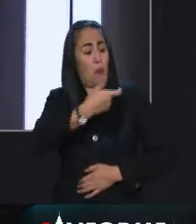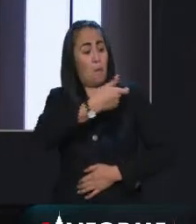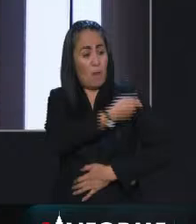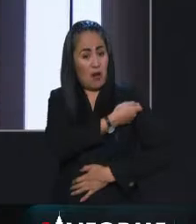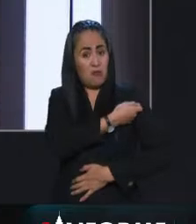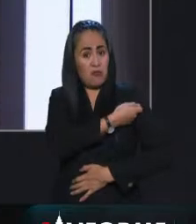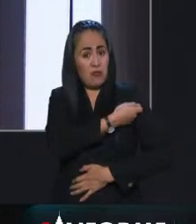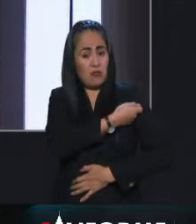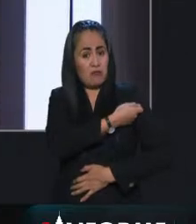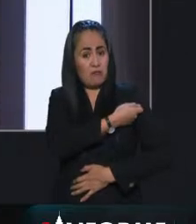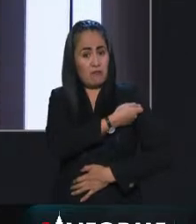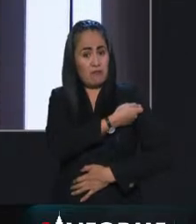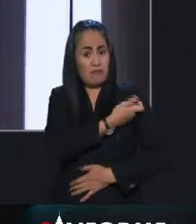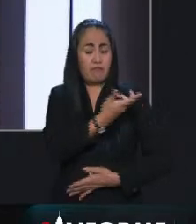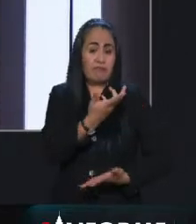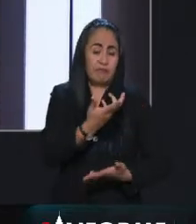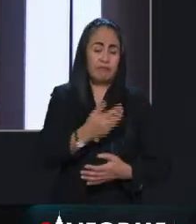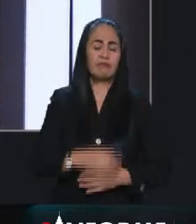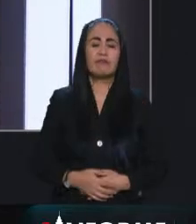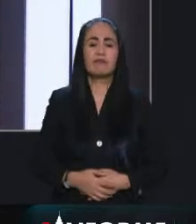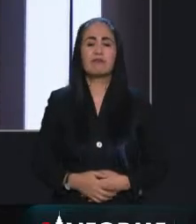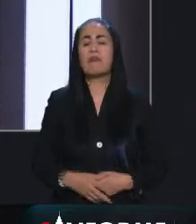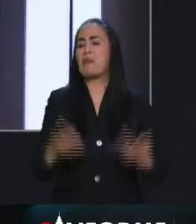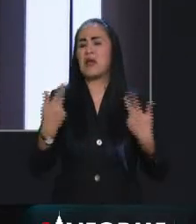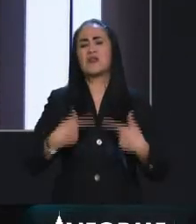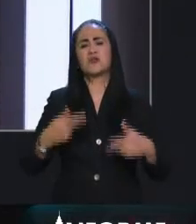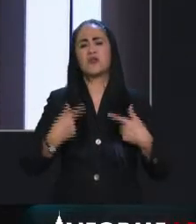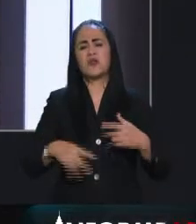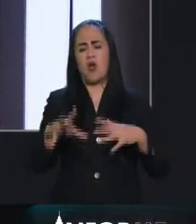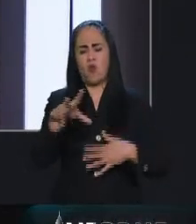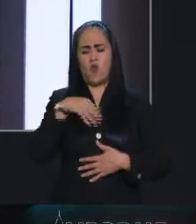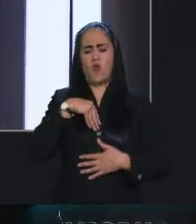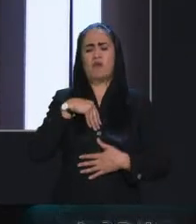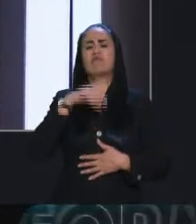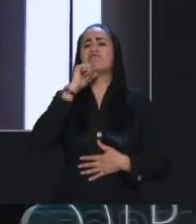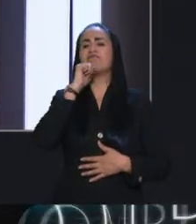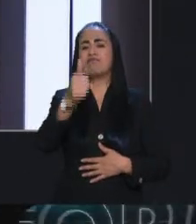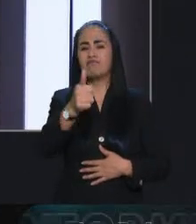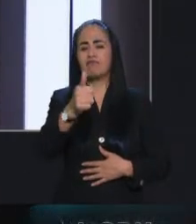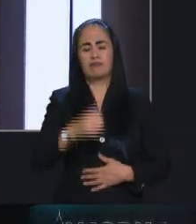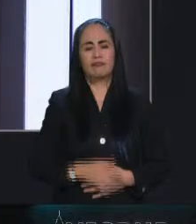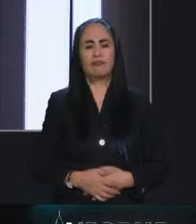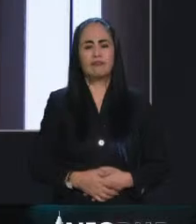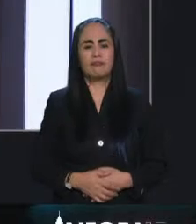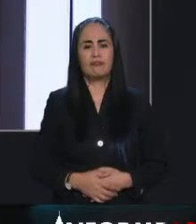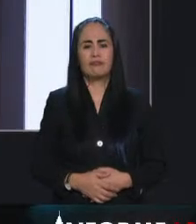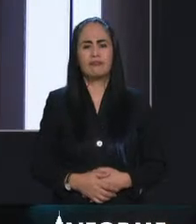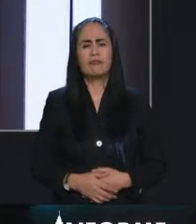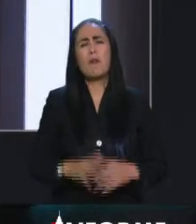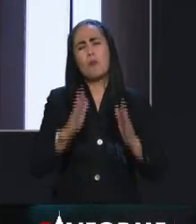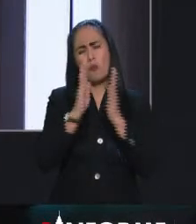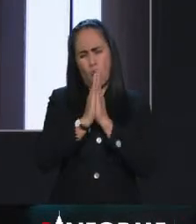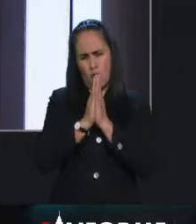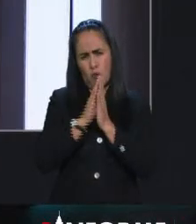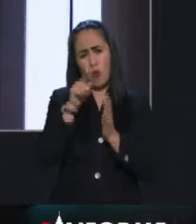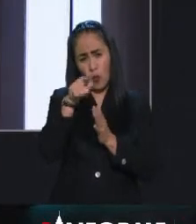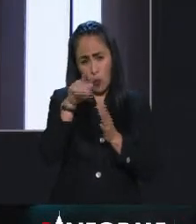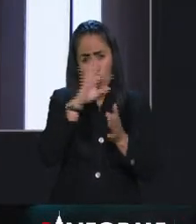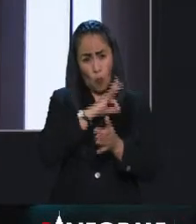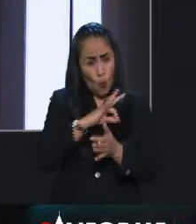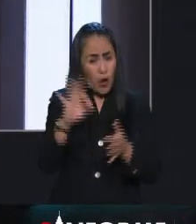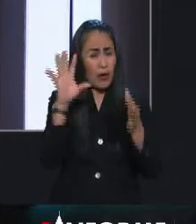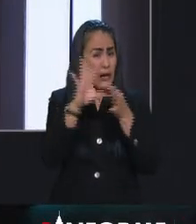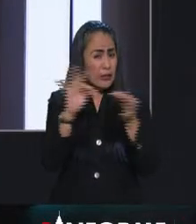que genera en la gente inmunidad. ¿Nos puede hacer un poquito esta explicación de